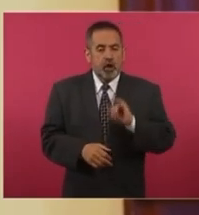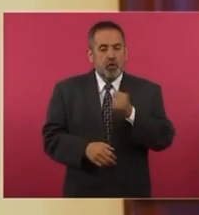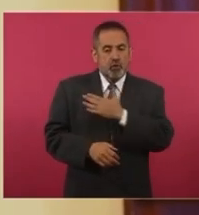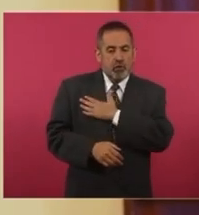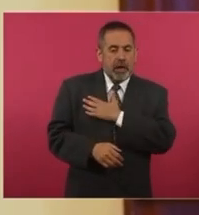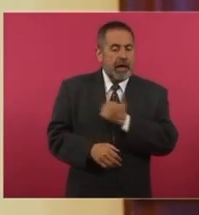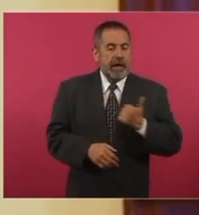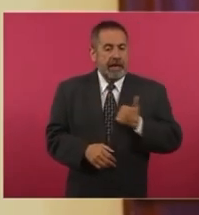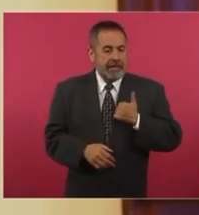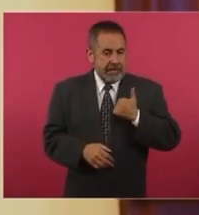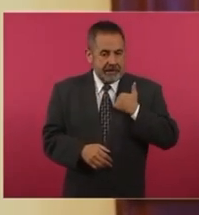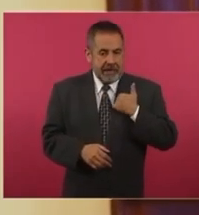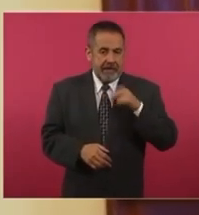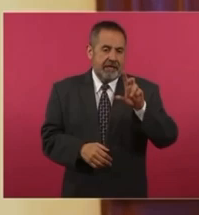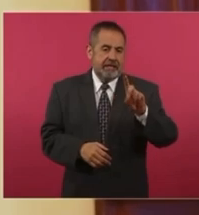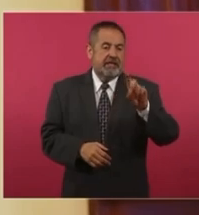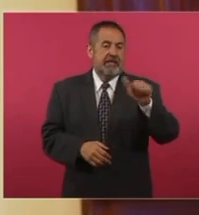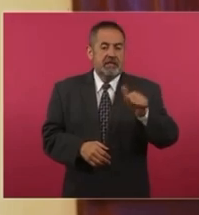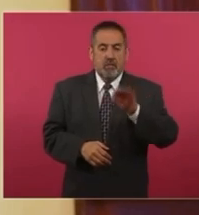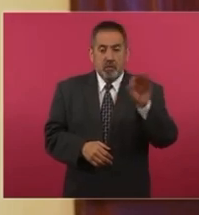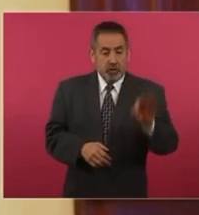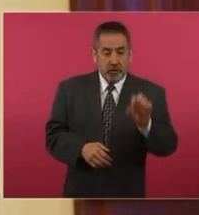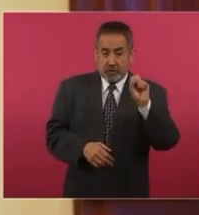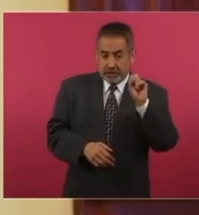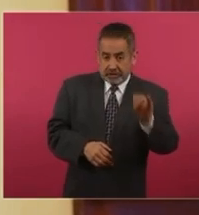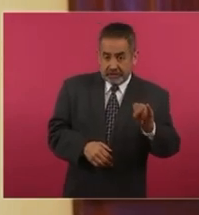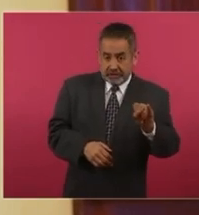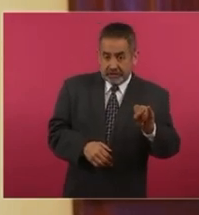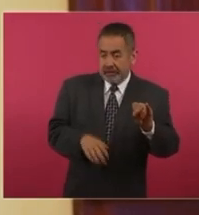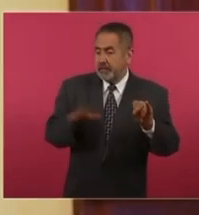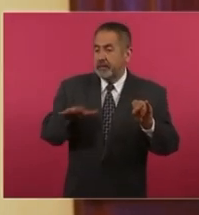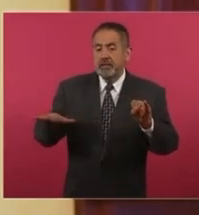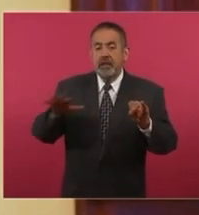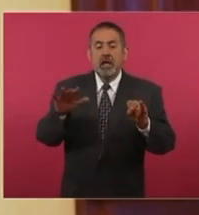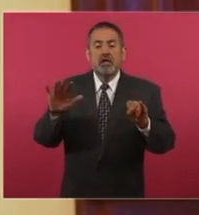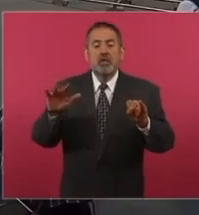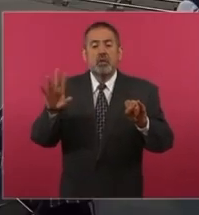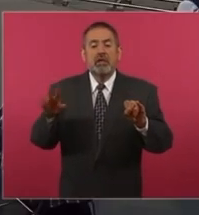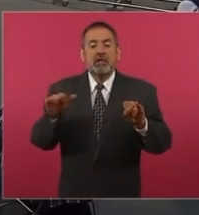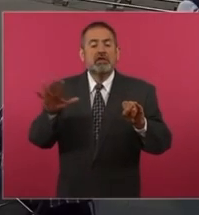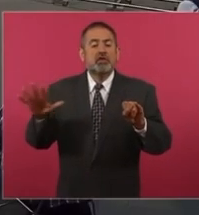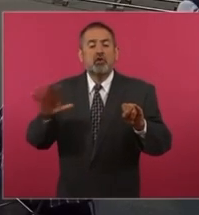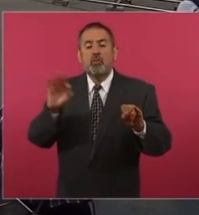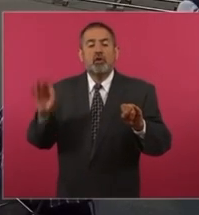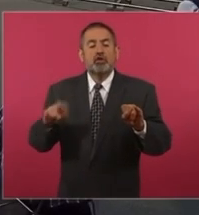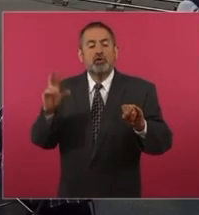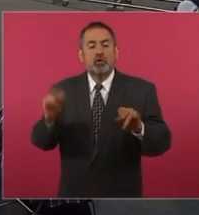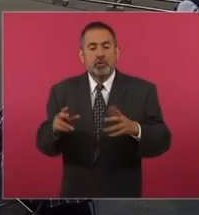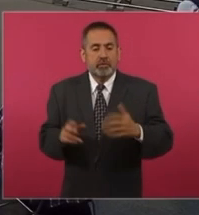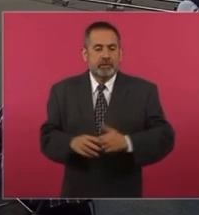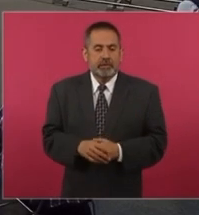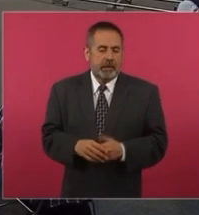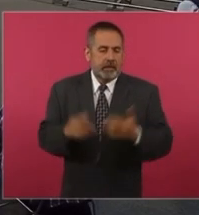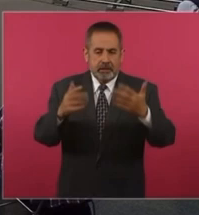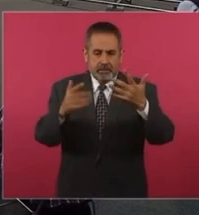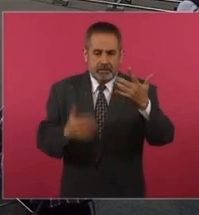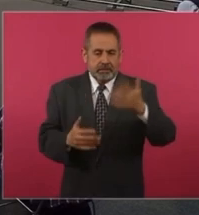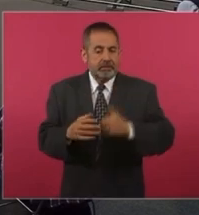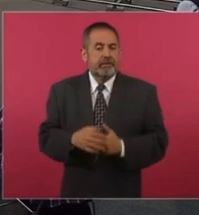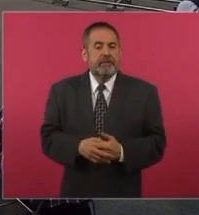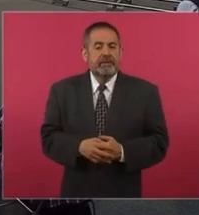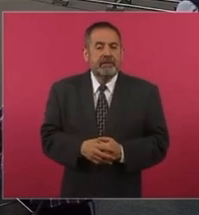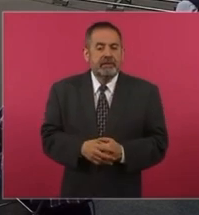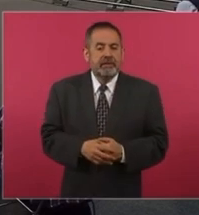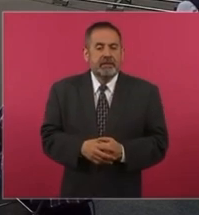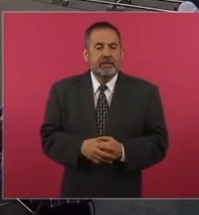Canadá, pues tiene el 36 por ciento de aprobación de los ciudadanos y un 55 por ciento de rechazo. Y bueno, pues el mandatario